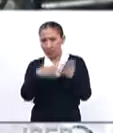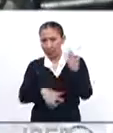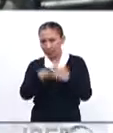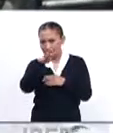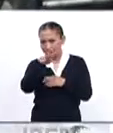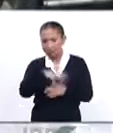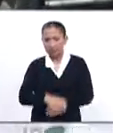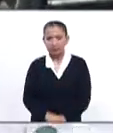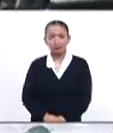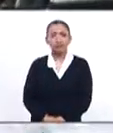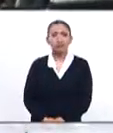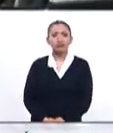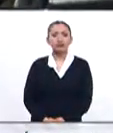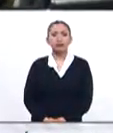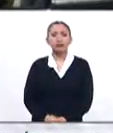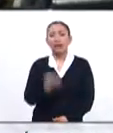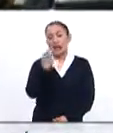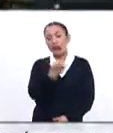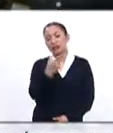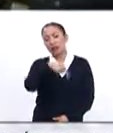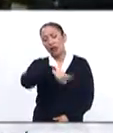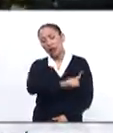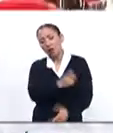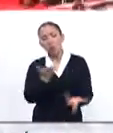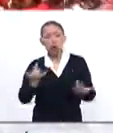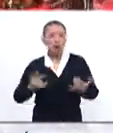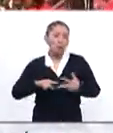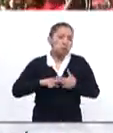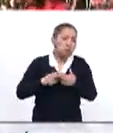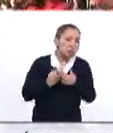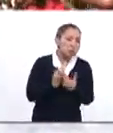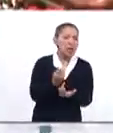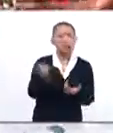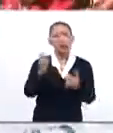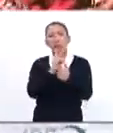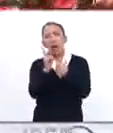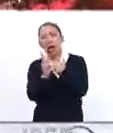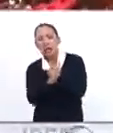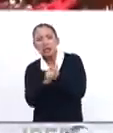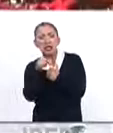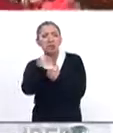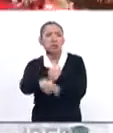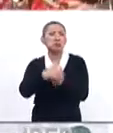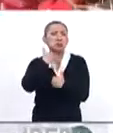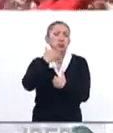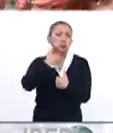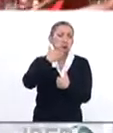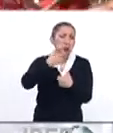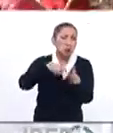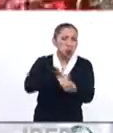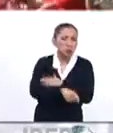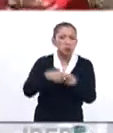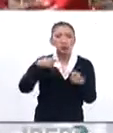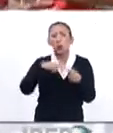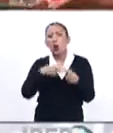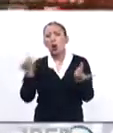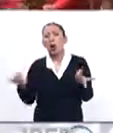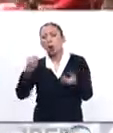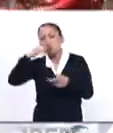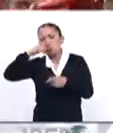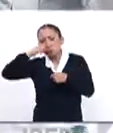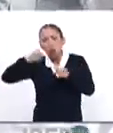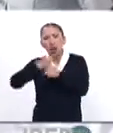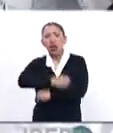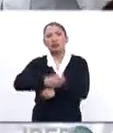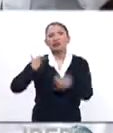2019. Esto es una joven democracia, hay corrupción, hay violencia, hay malestar con la clase política